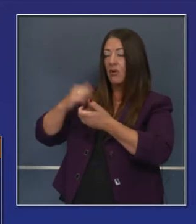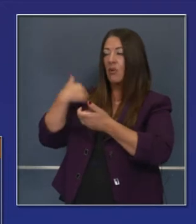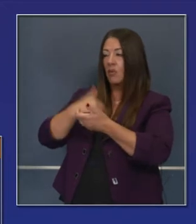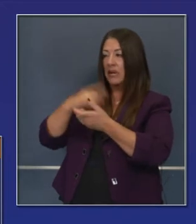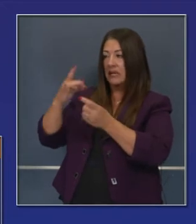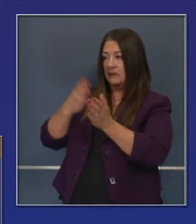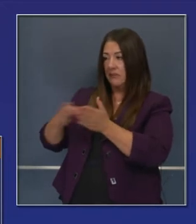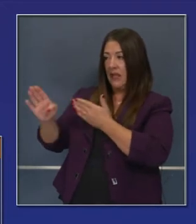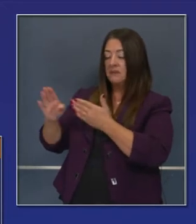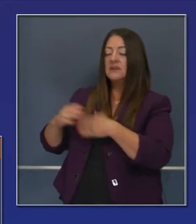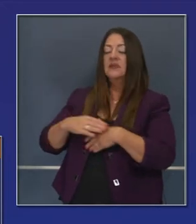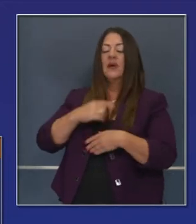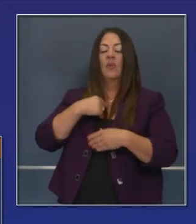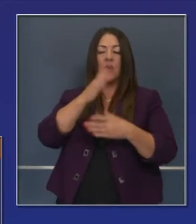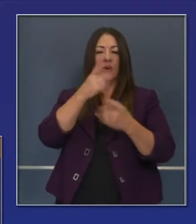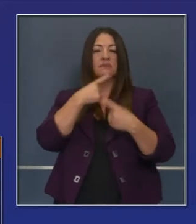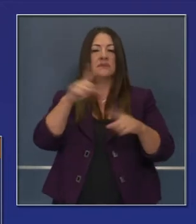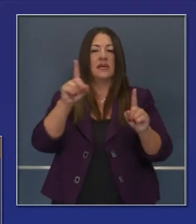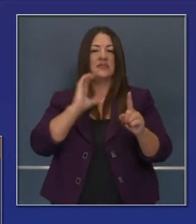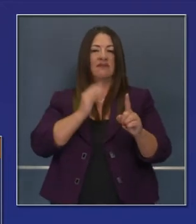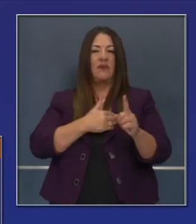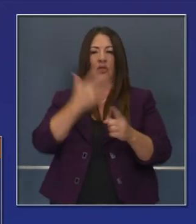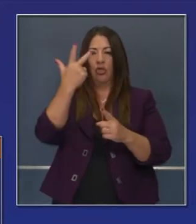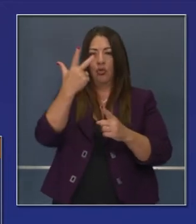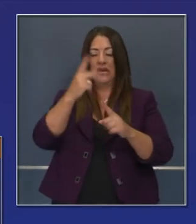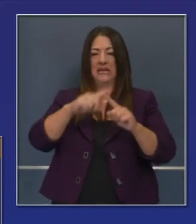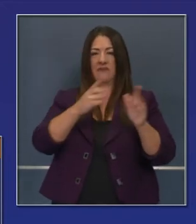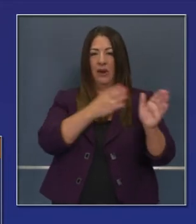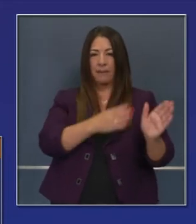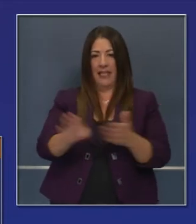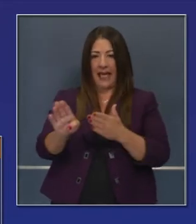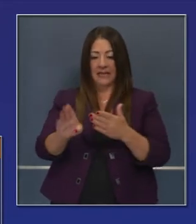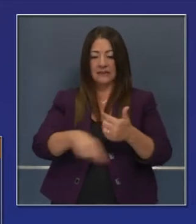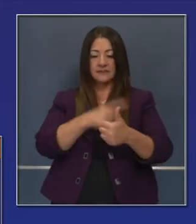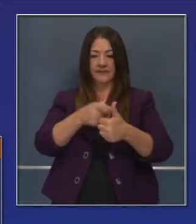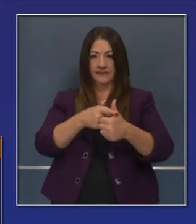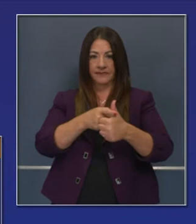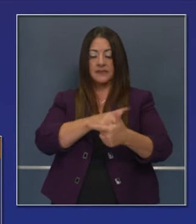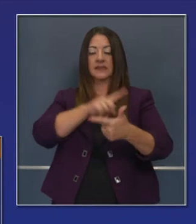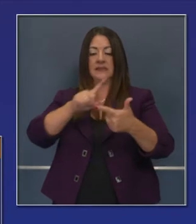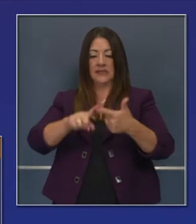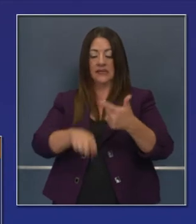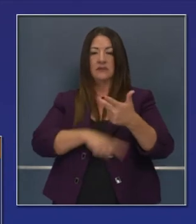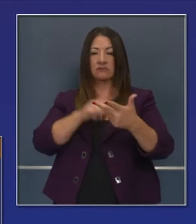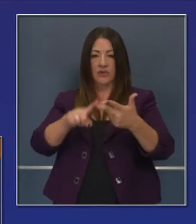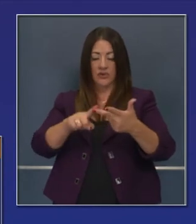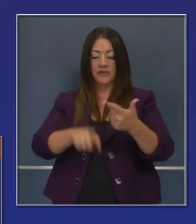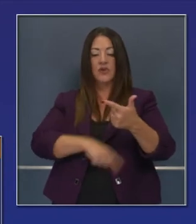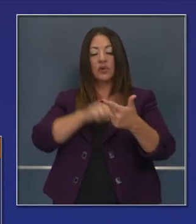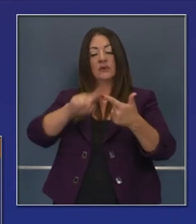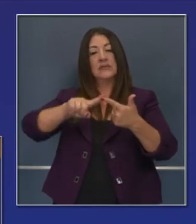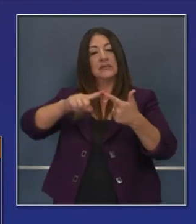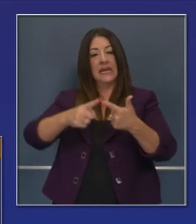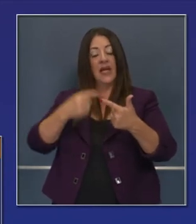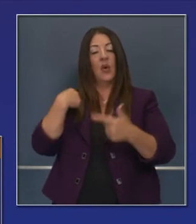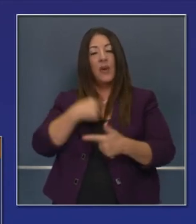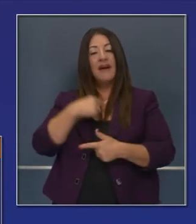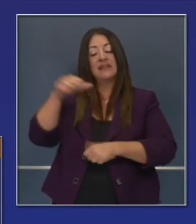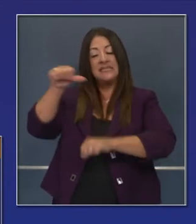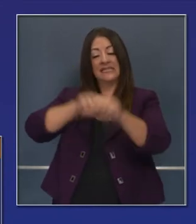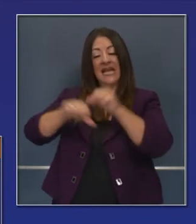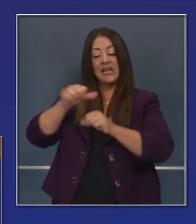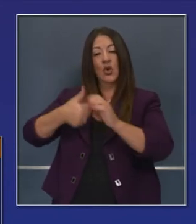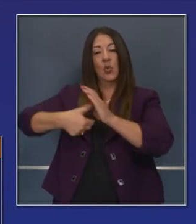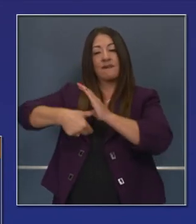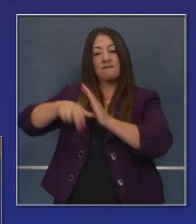Hoy día anunciamos ese segundo pilar de la estrategia de tres pilares, una que el Comité